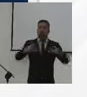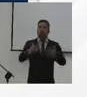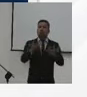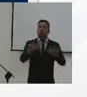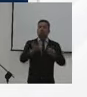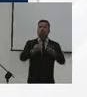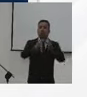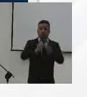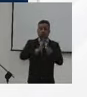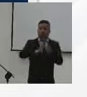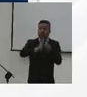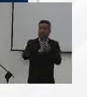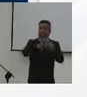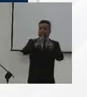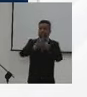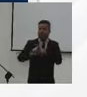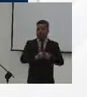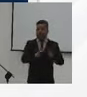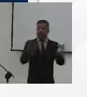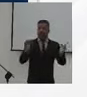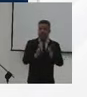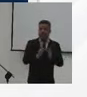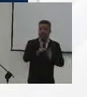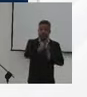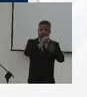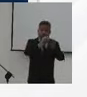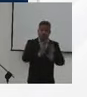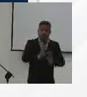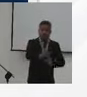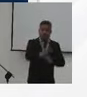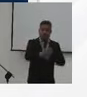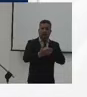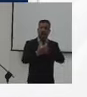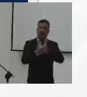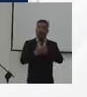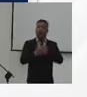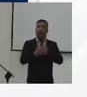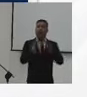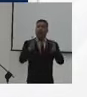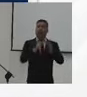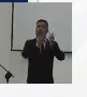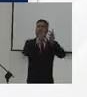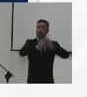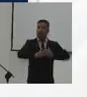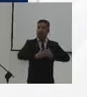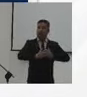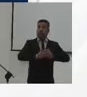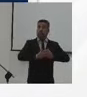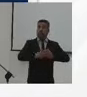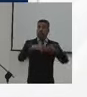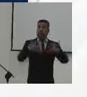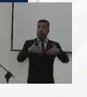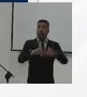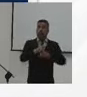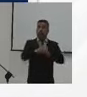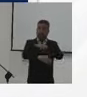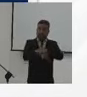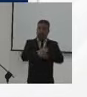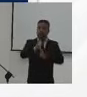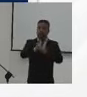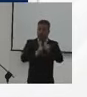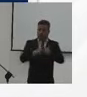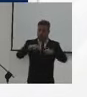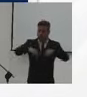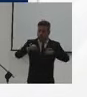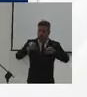por los diferentes medios de comunicación y eso de algún modo nos dice en qué tipo de industria estamos. Si bien si es cierto